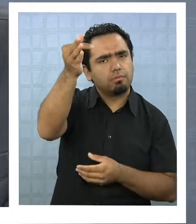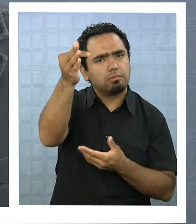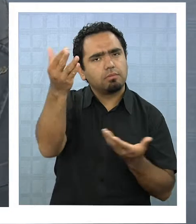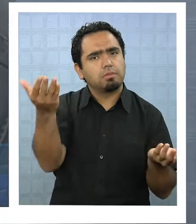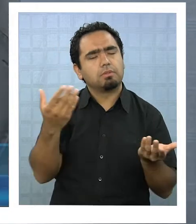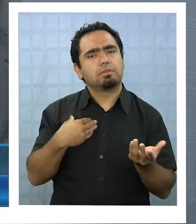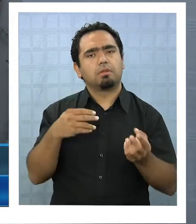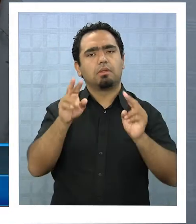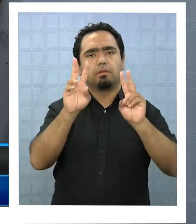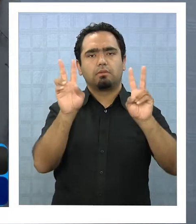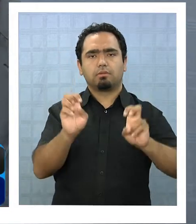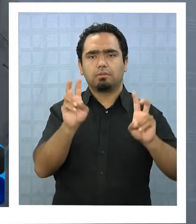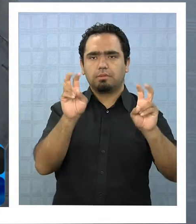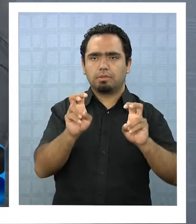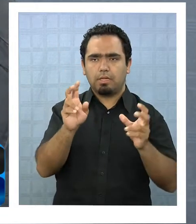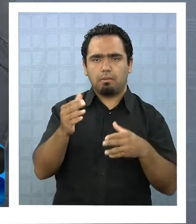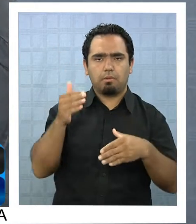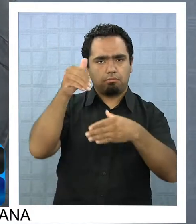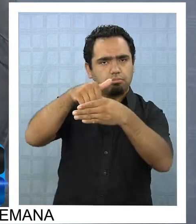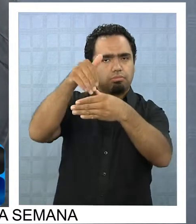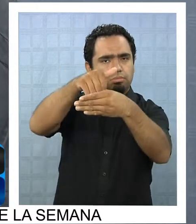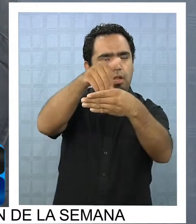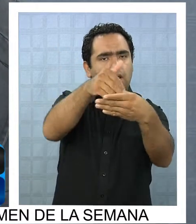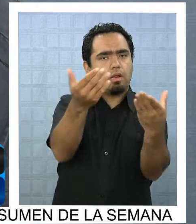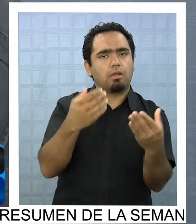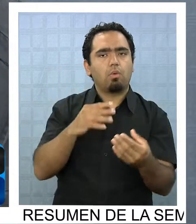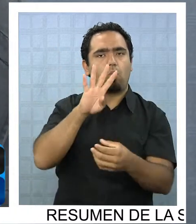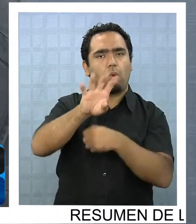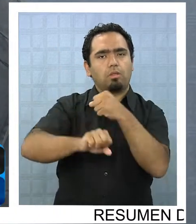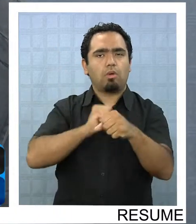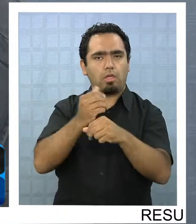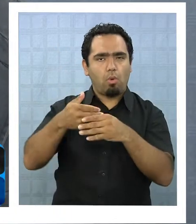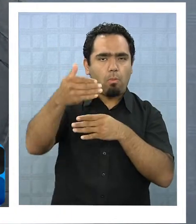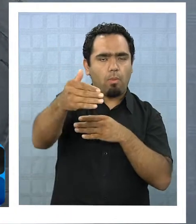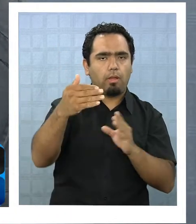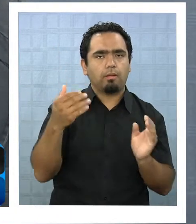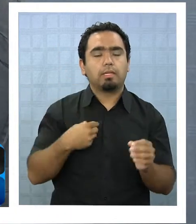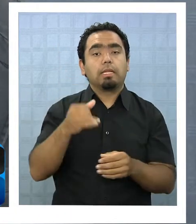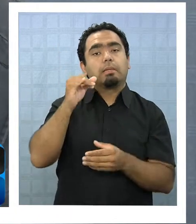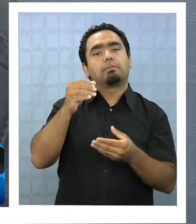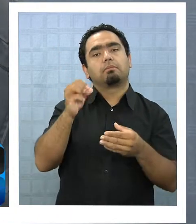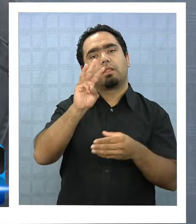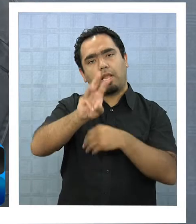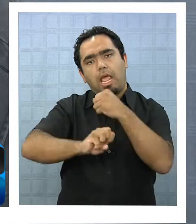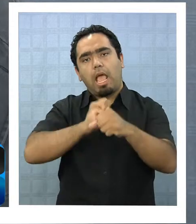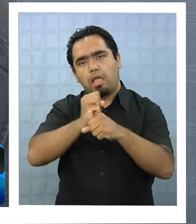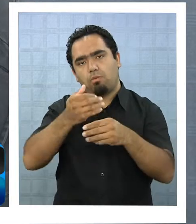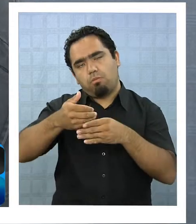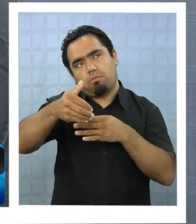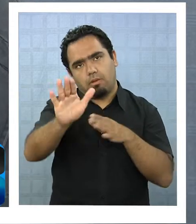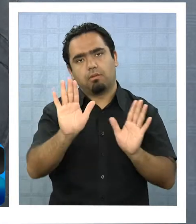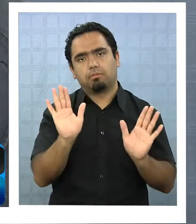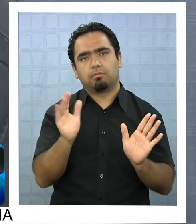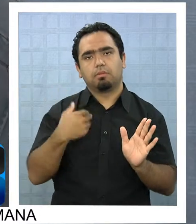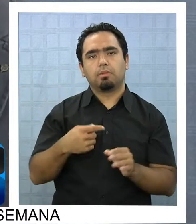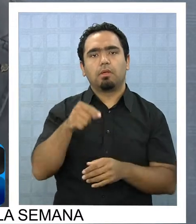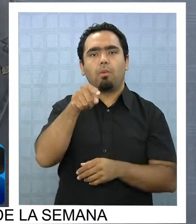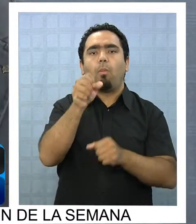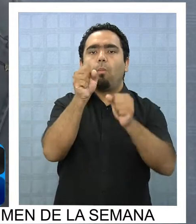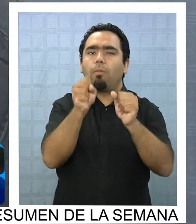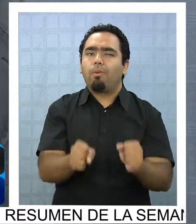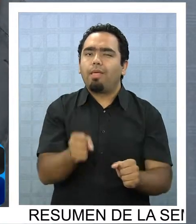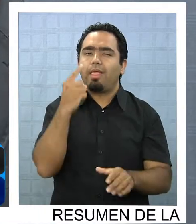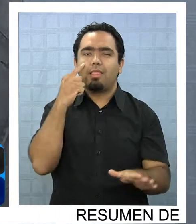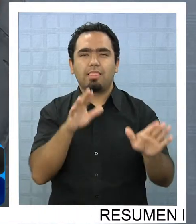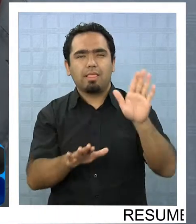la futura elección en cuatro años más en tres años más ya podría haber